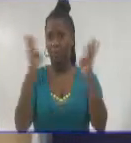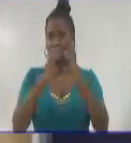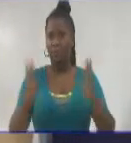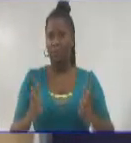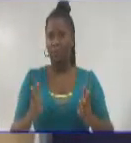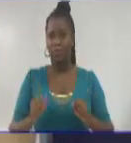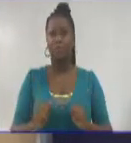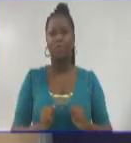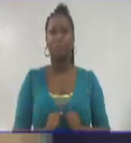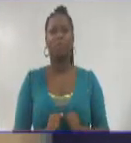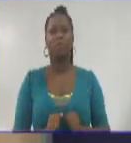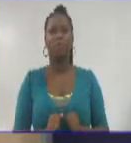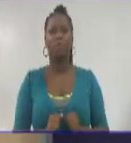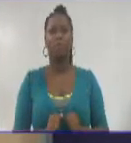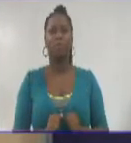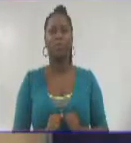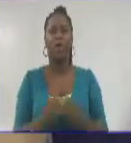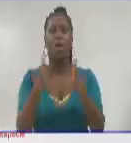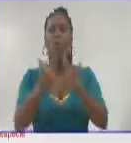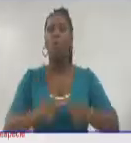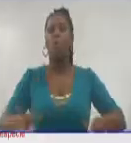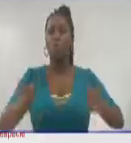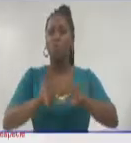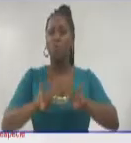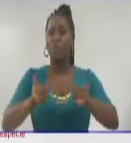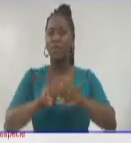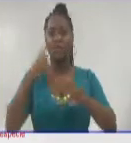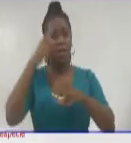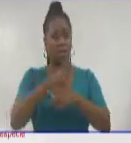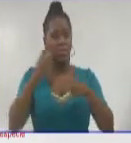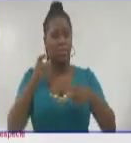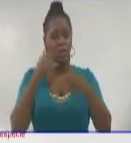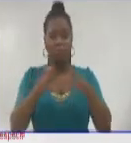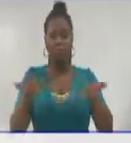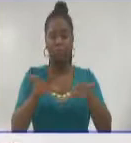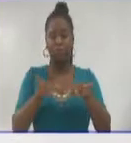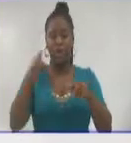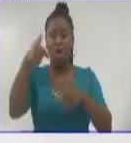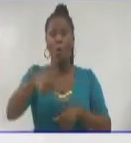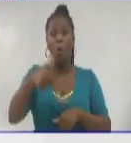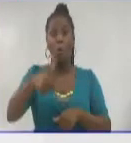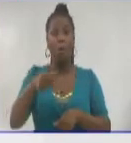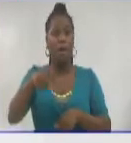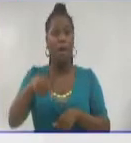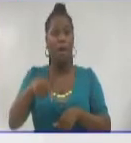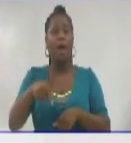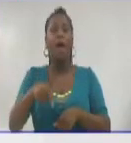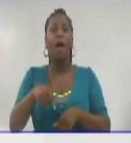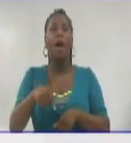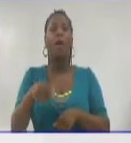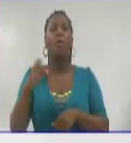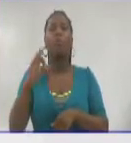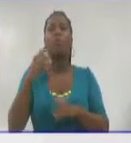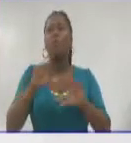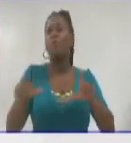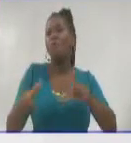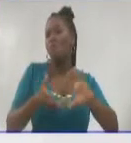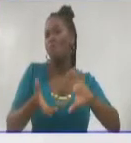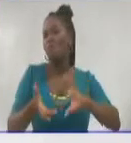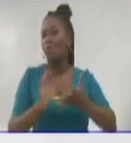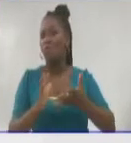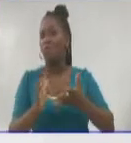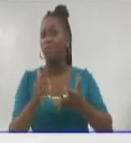el lanzamiento por parte de la Universidad de Ciencias Informáticas este jueves de la aplicación 1.0 de